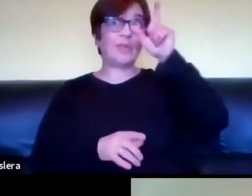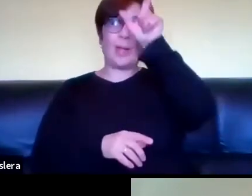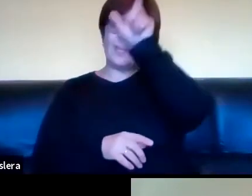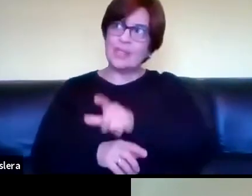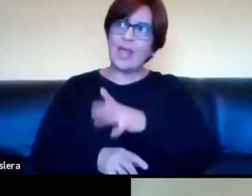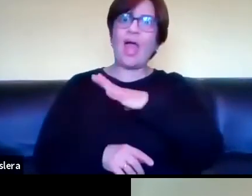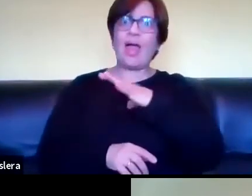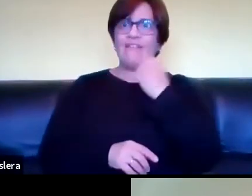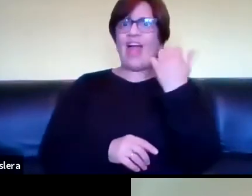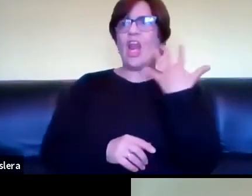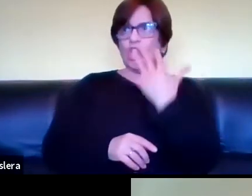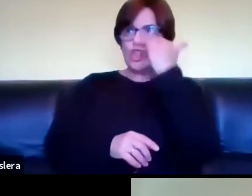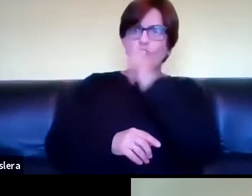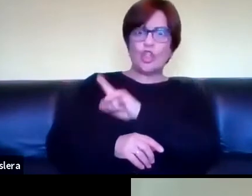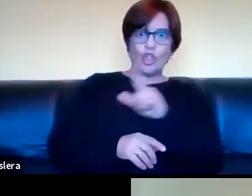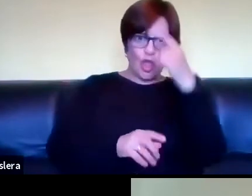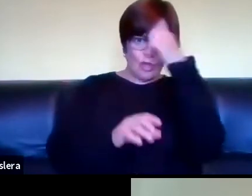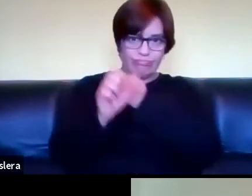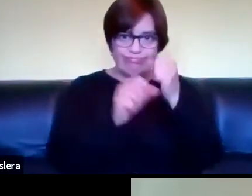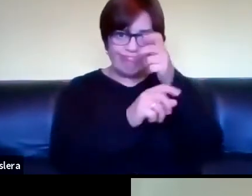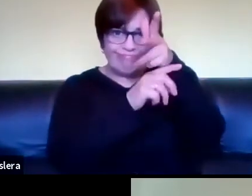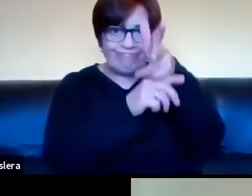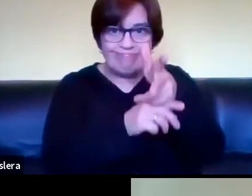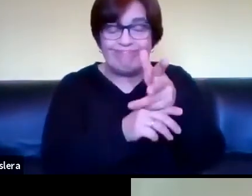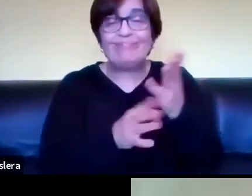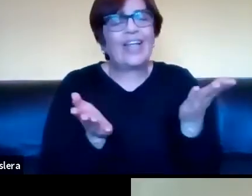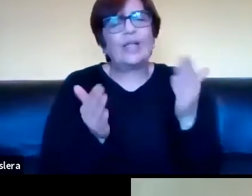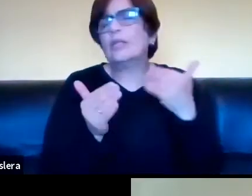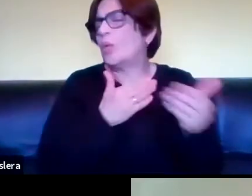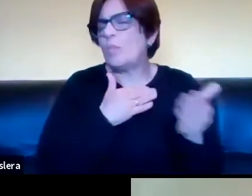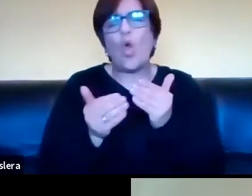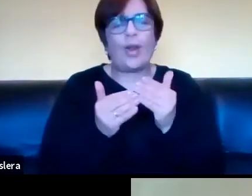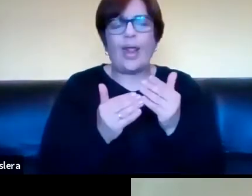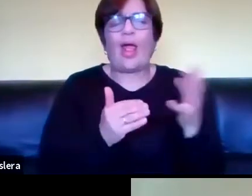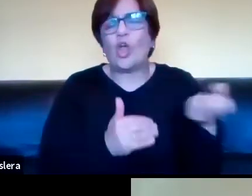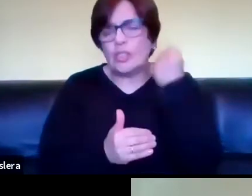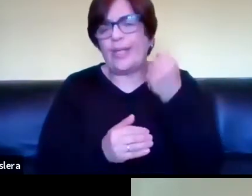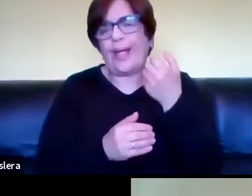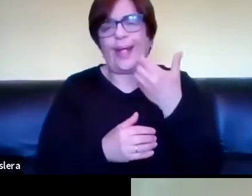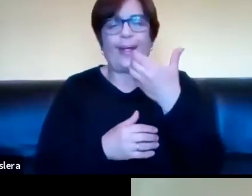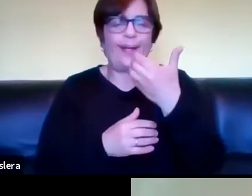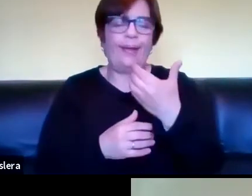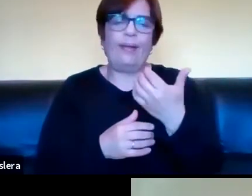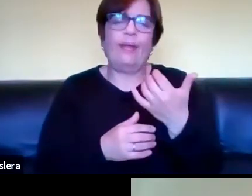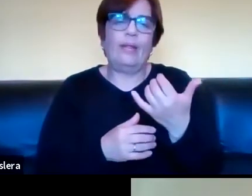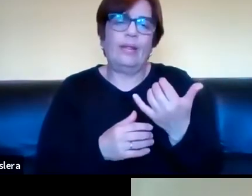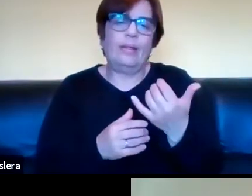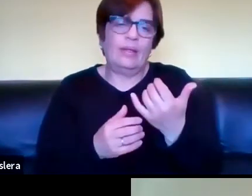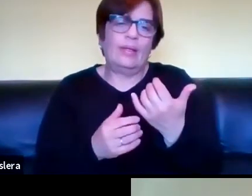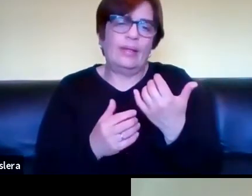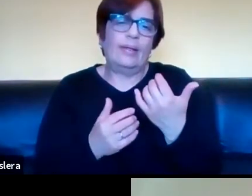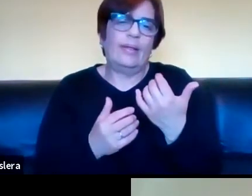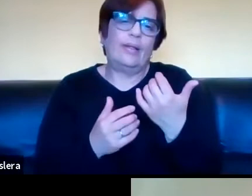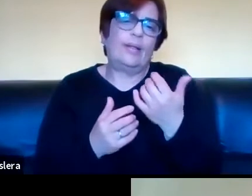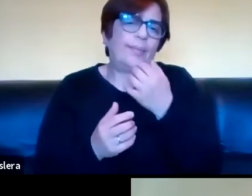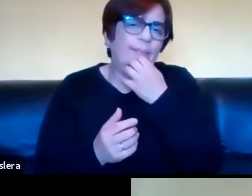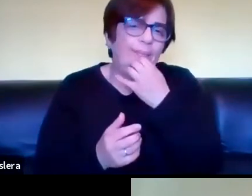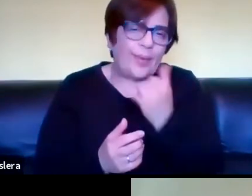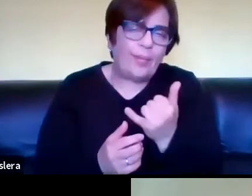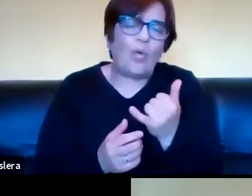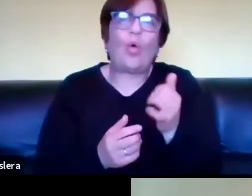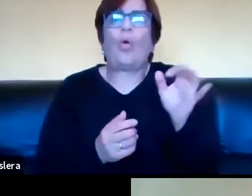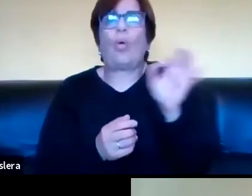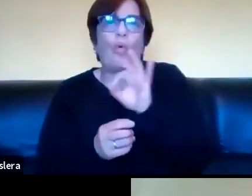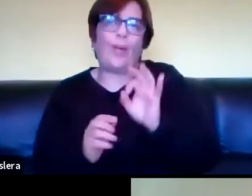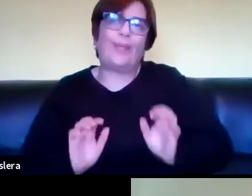acerca del valor de esta tecnología más allá de el acceso que puedan tener a la posibilidad